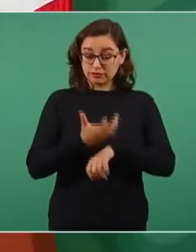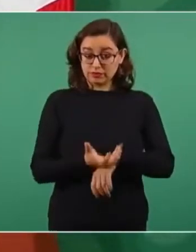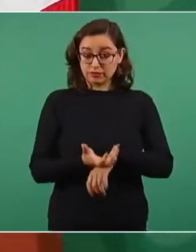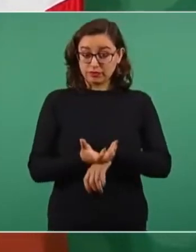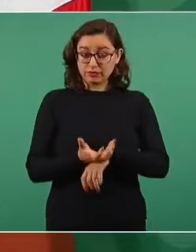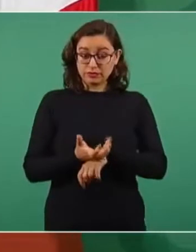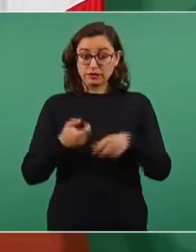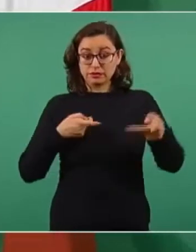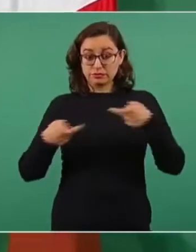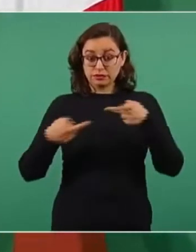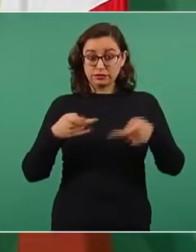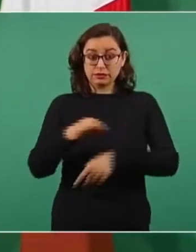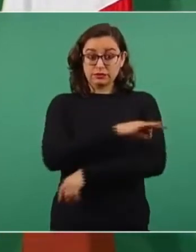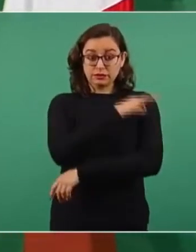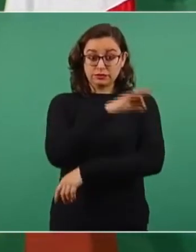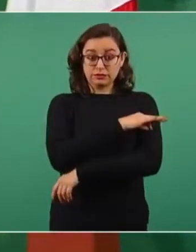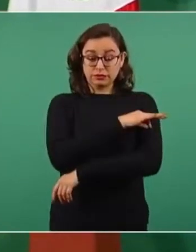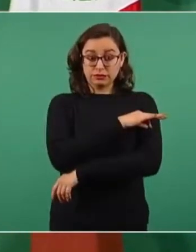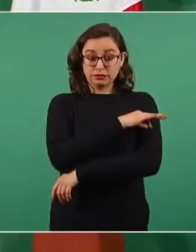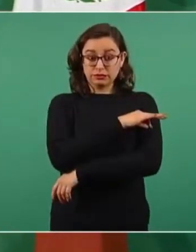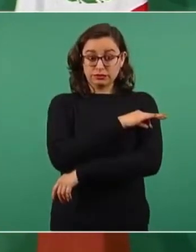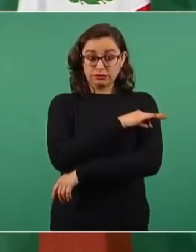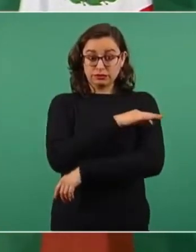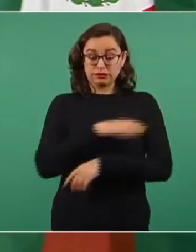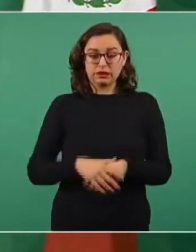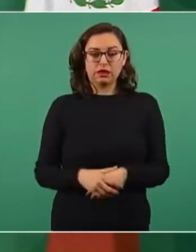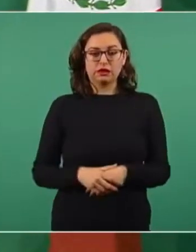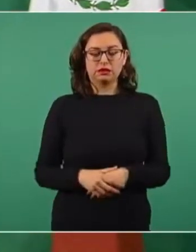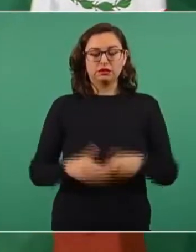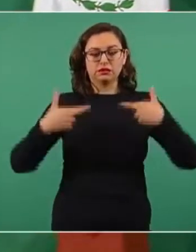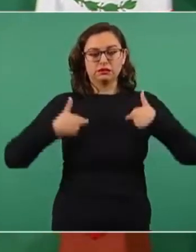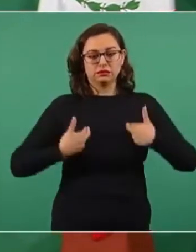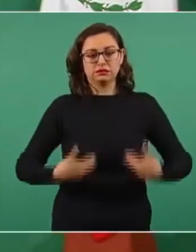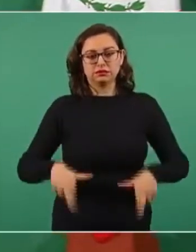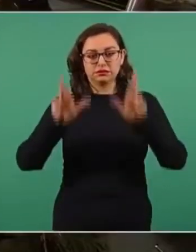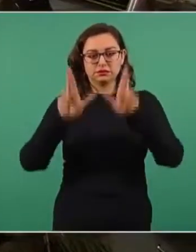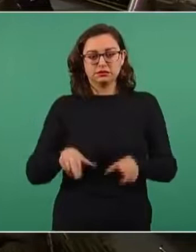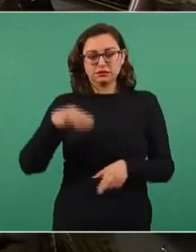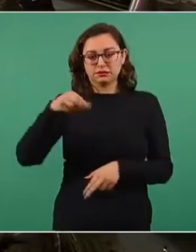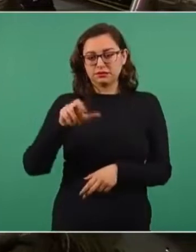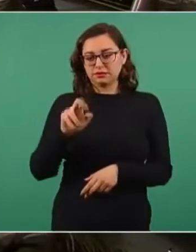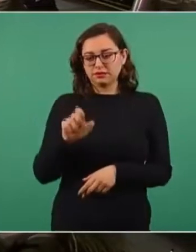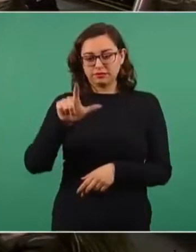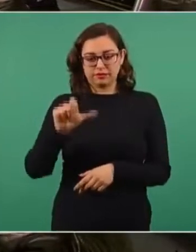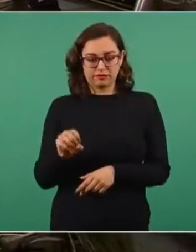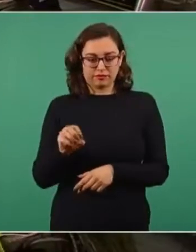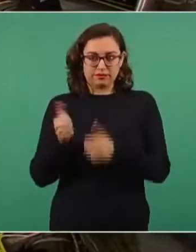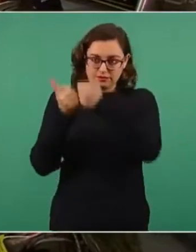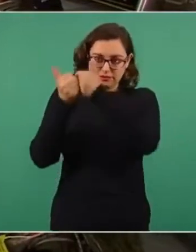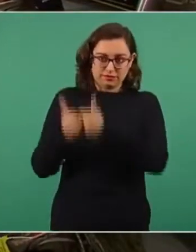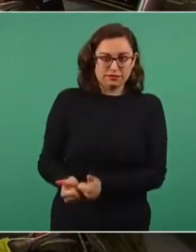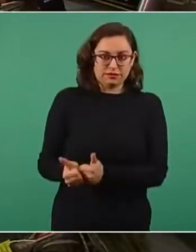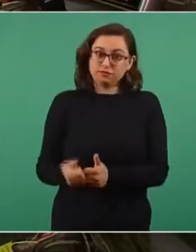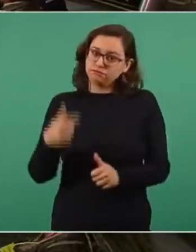el plan de vacunación me representa Marcelo y se queda más tiempo? Es que si no, no llego